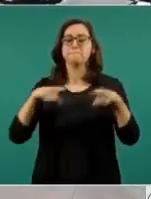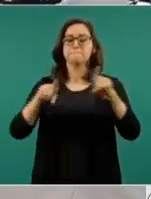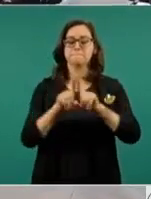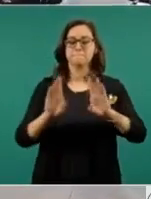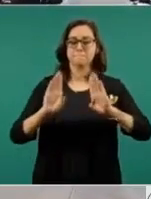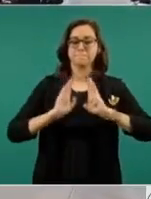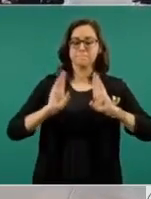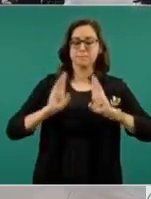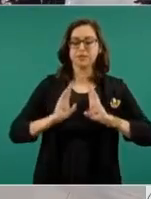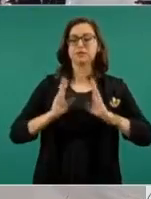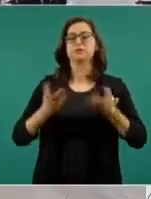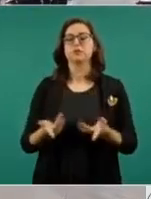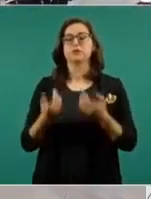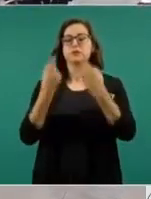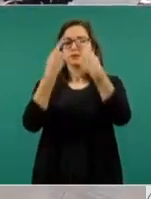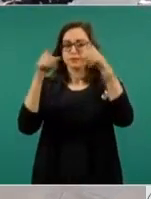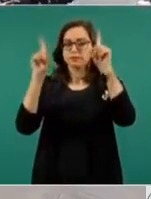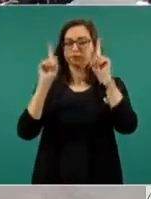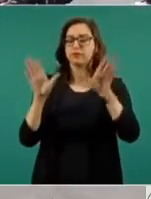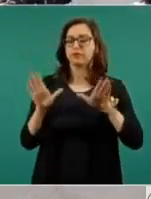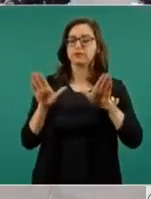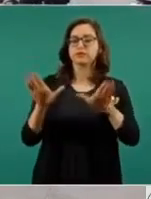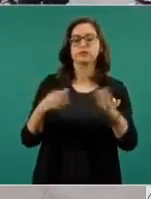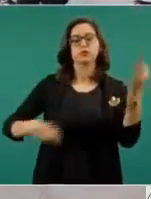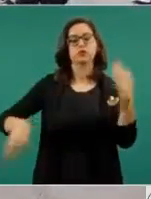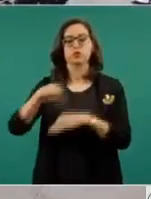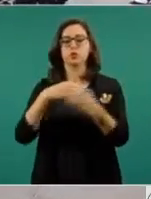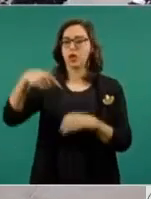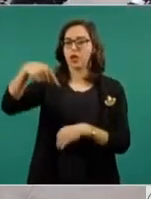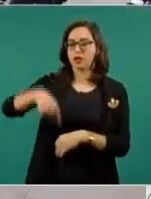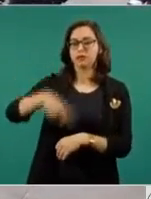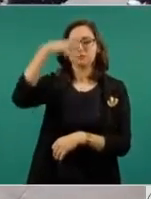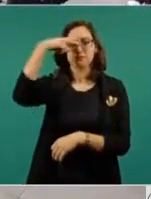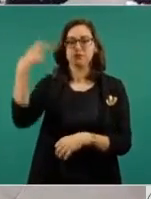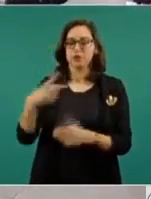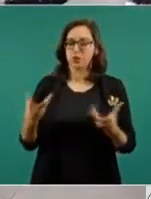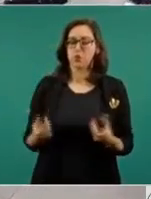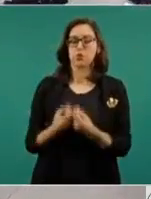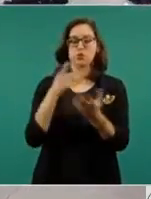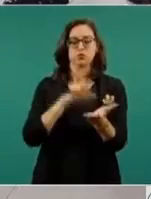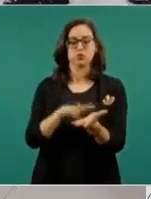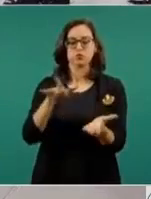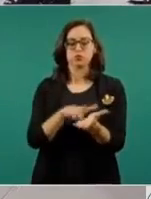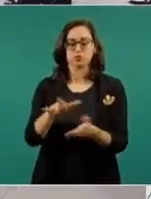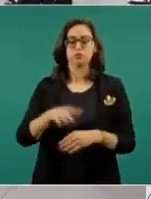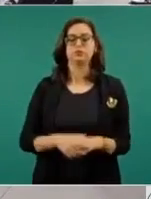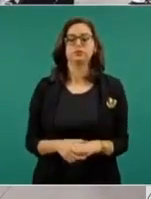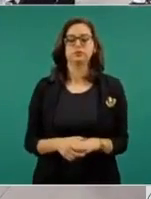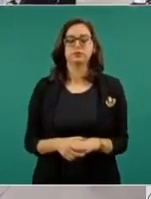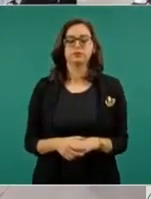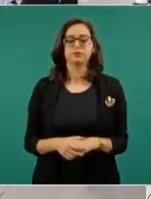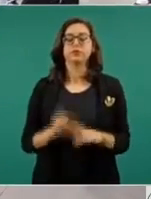de Defensa, Navales y Aéreos acreditados en nuestro país. Apreciables Integrantes de las